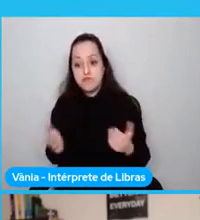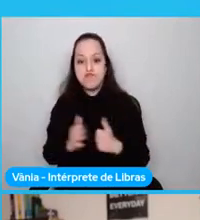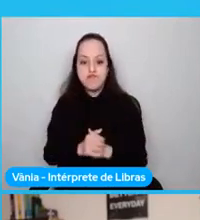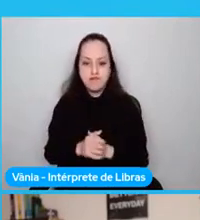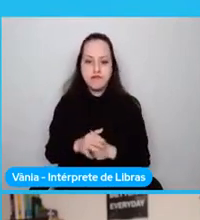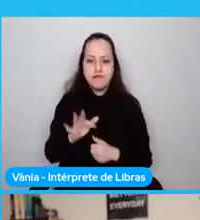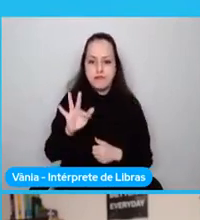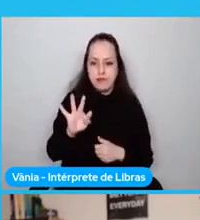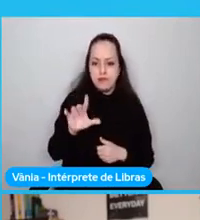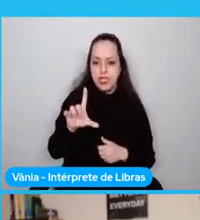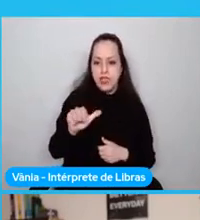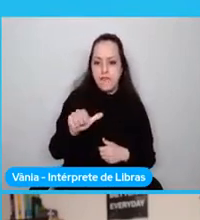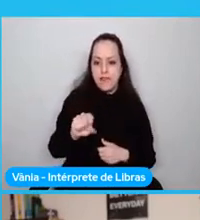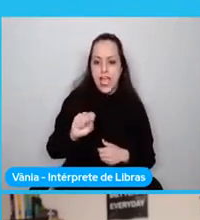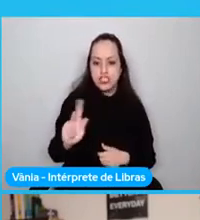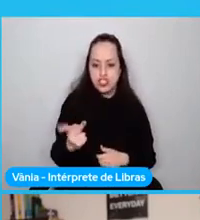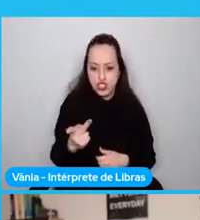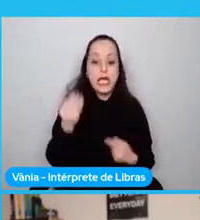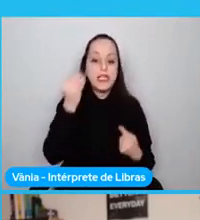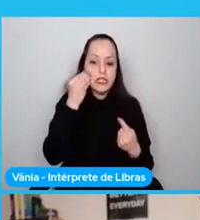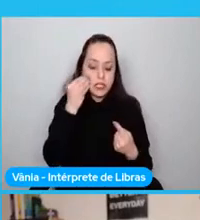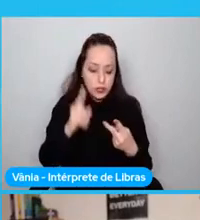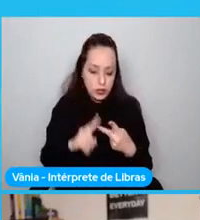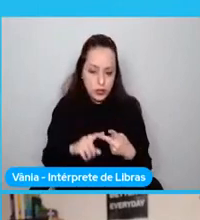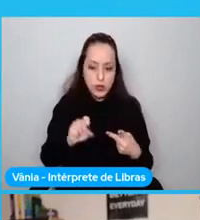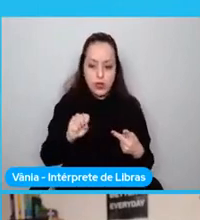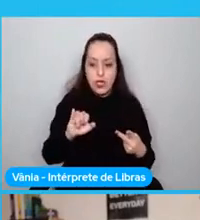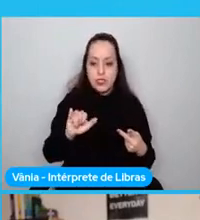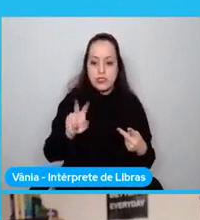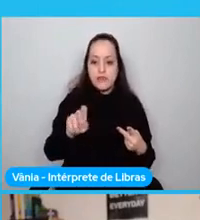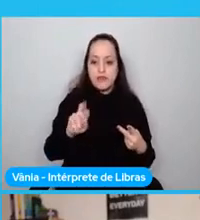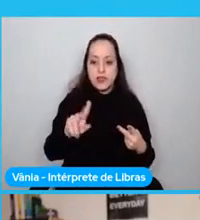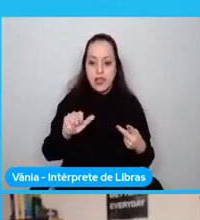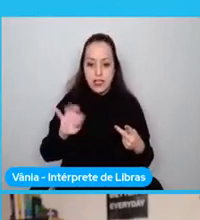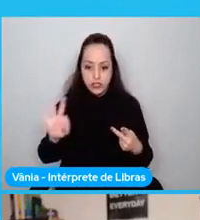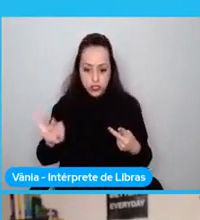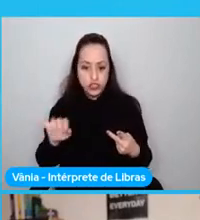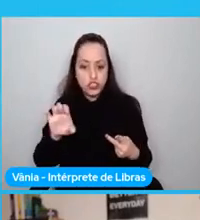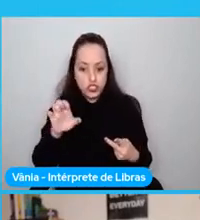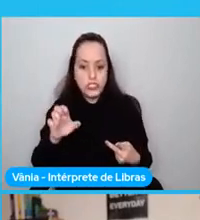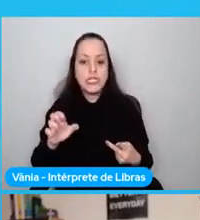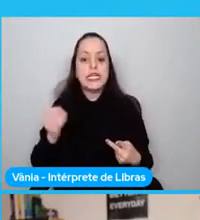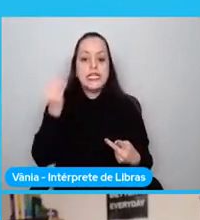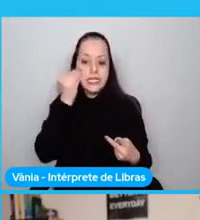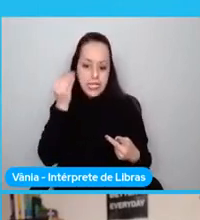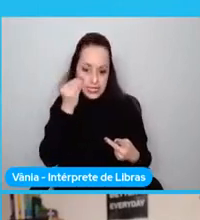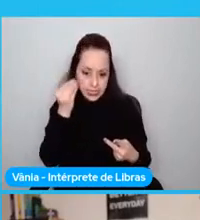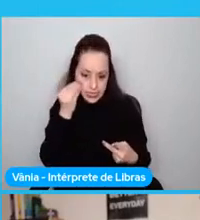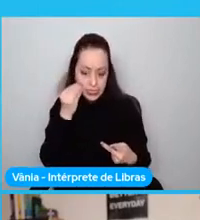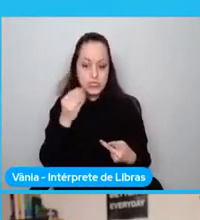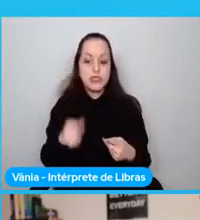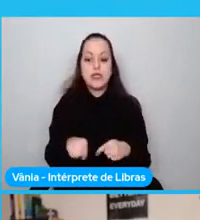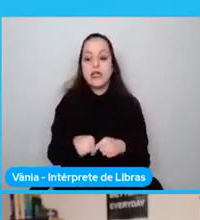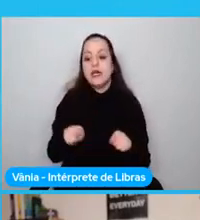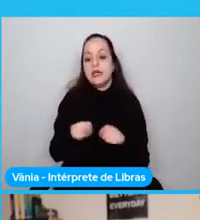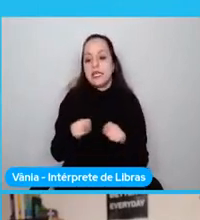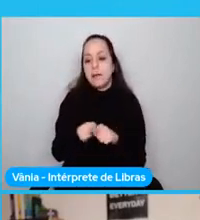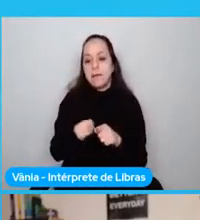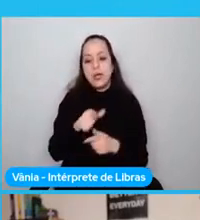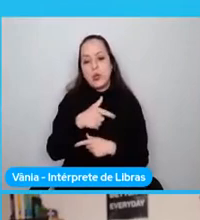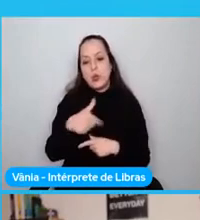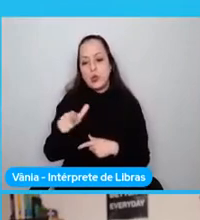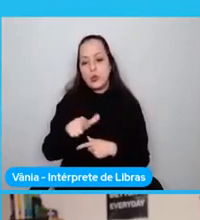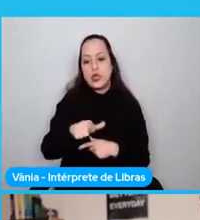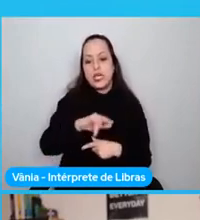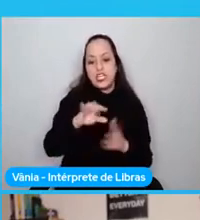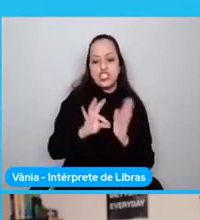Silverlight, lo intentó que era de Microsoft, lo intentó ActiveX, lo intentaron los Java Apples y cada una de